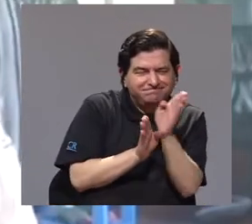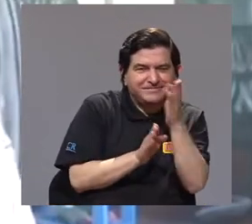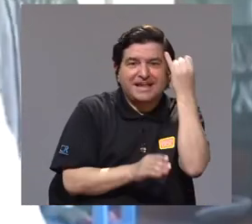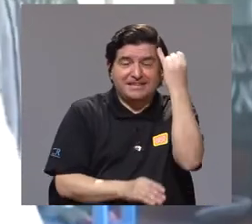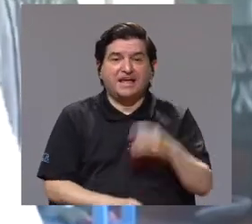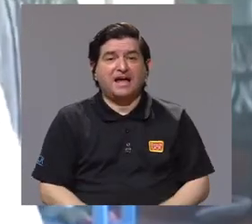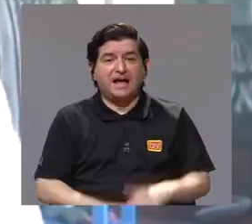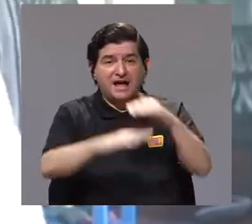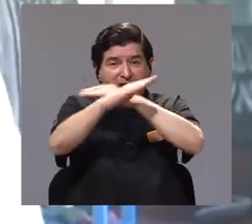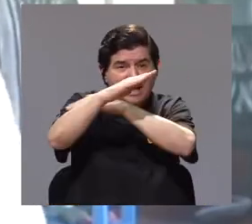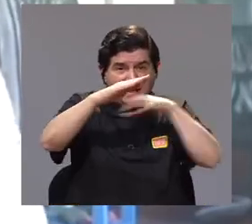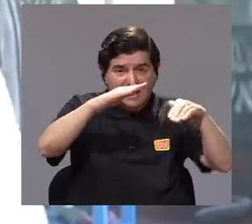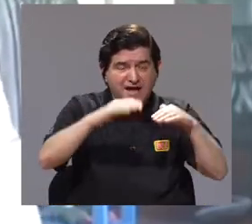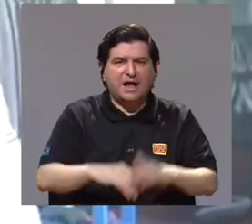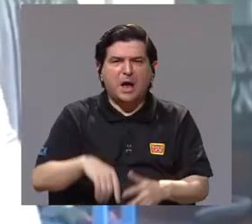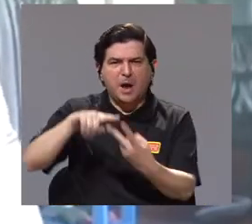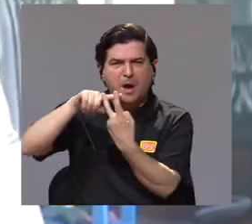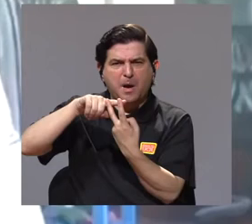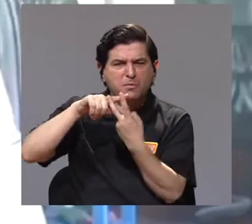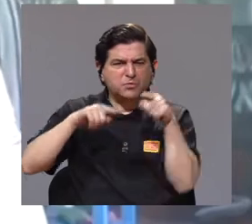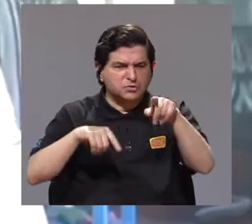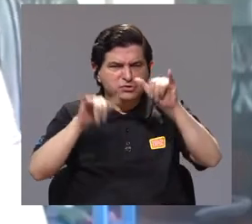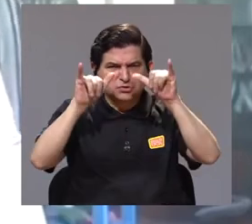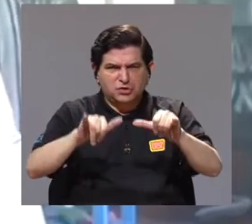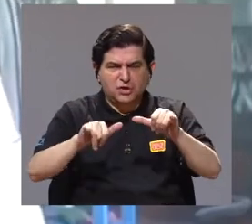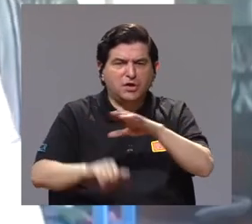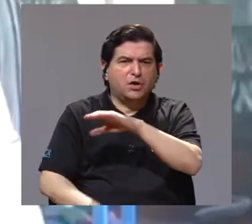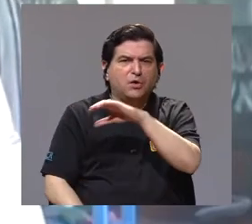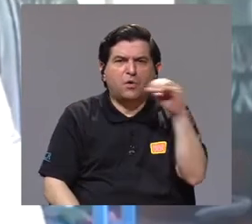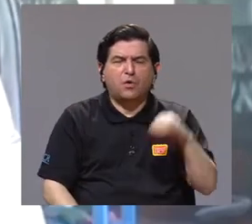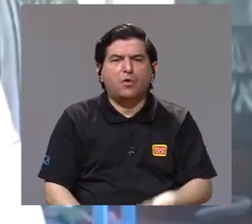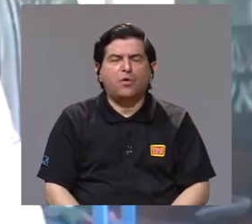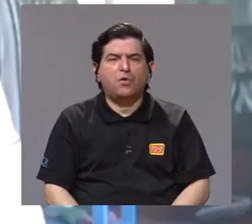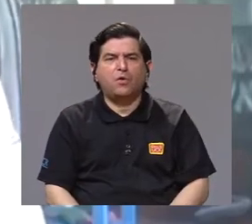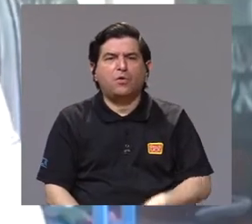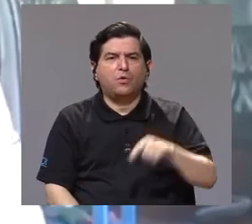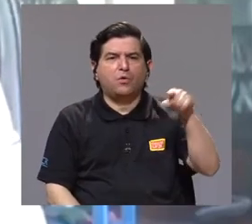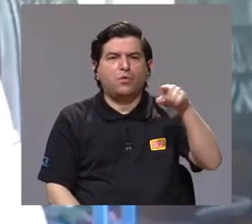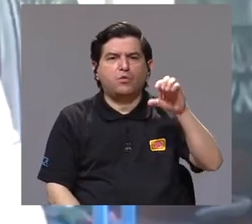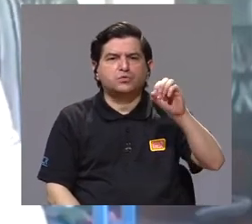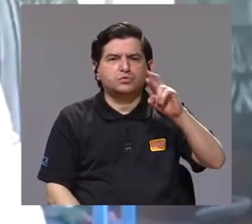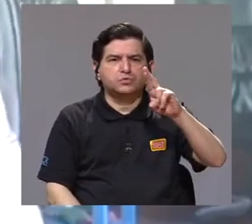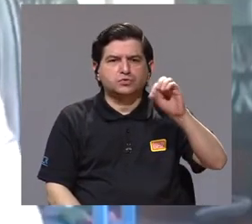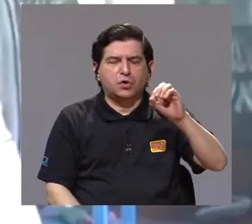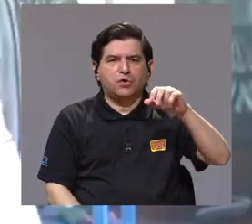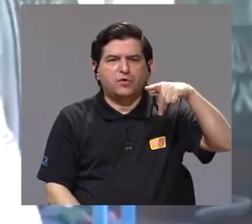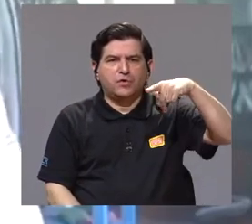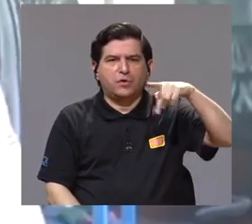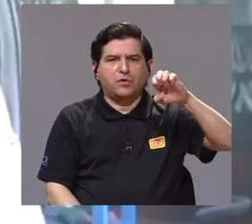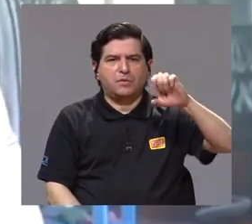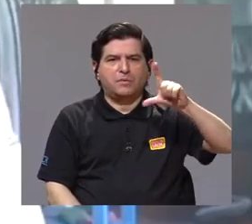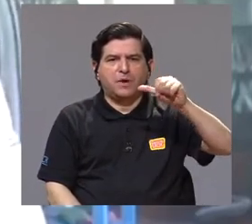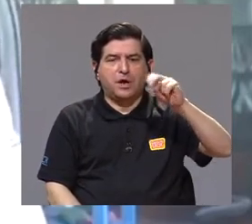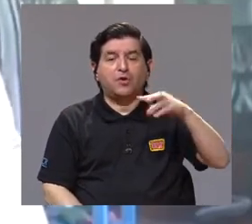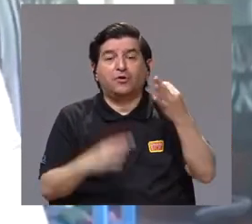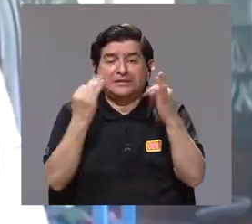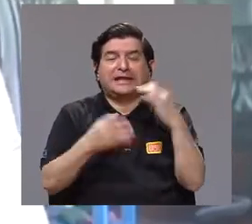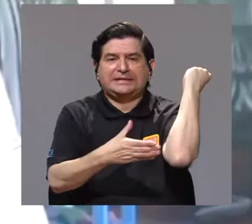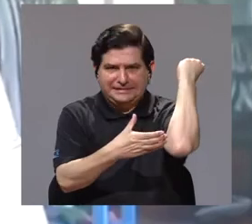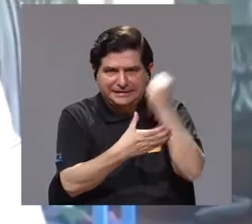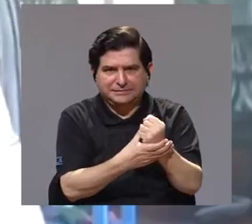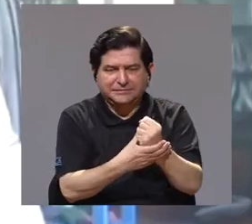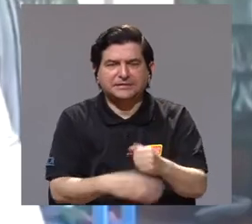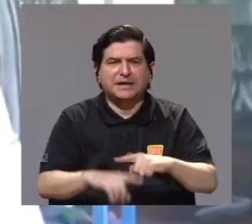por ejemplo, si en el cielo raso es un murciélago el que está, o es un zorro pelón, por ejemplo, la gente tiende a